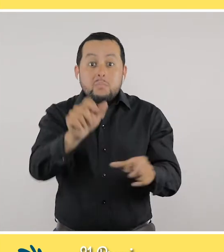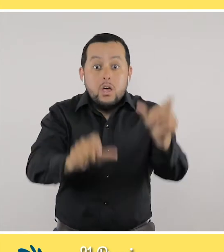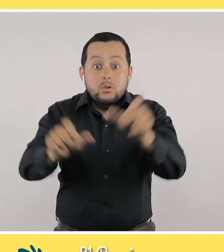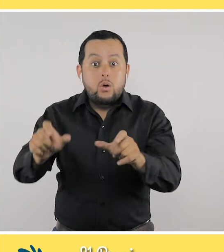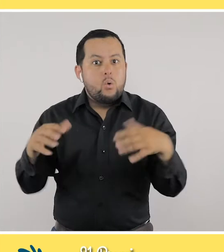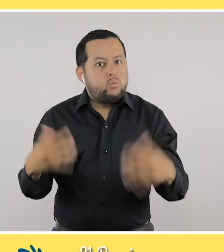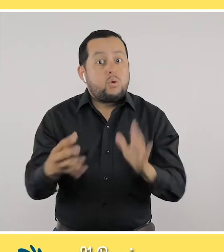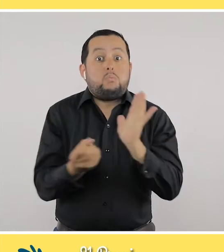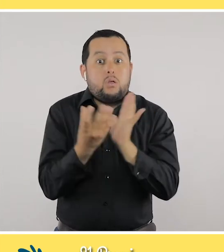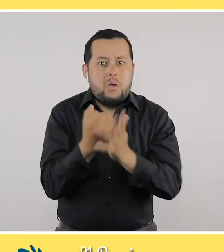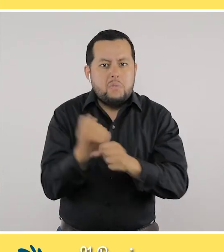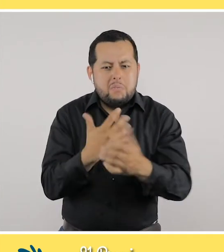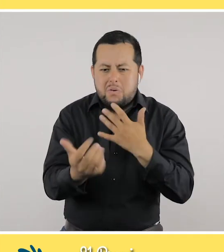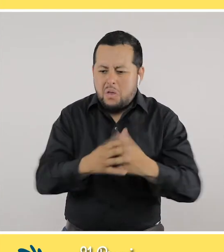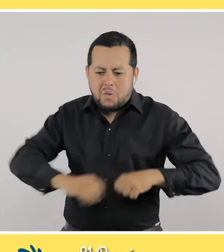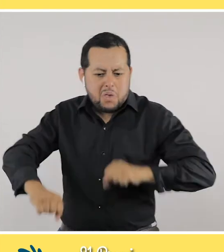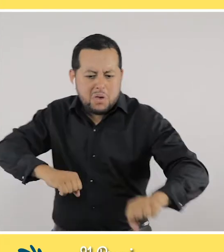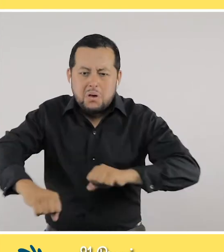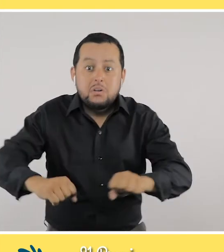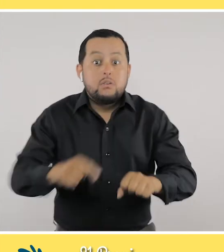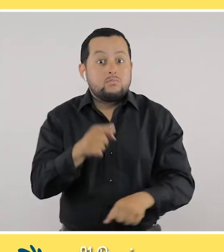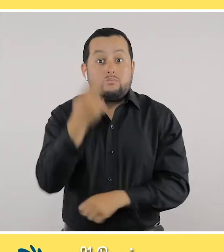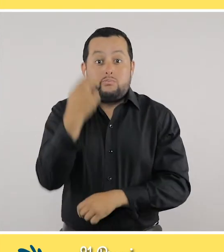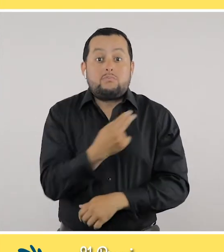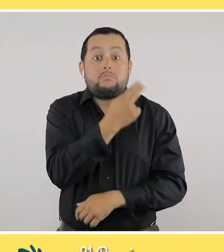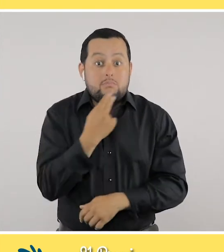hemos identificado que son personas supremamente productivas,